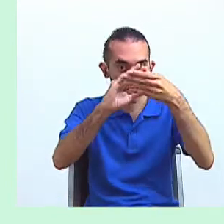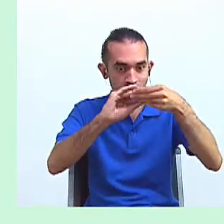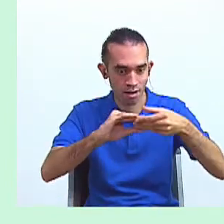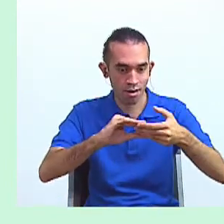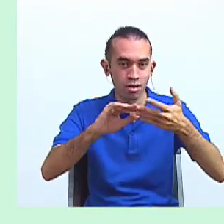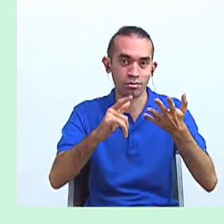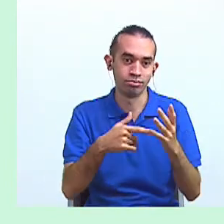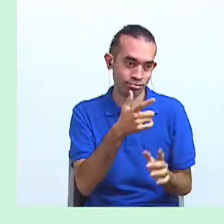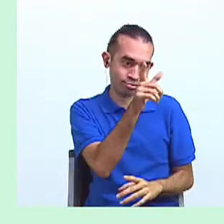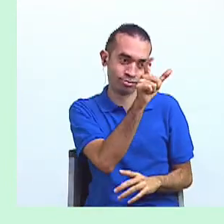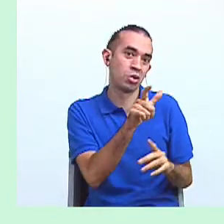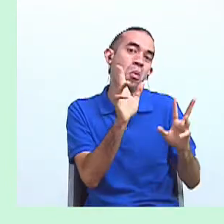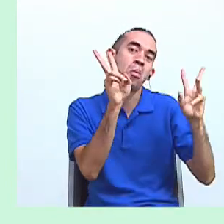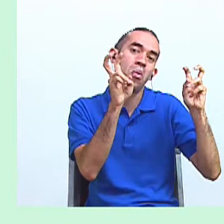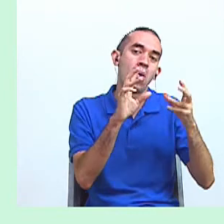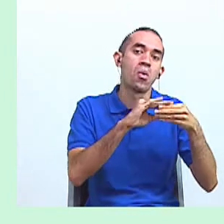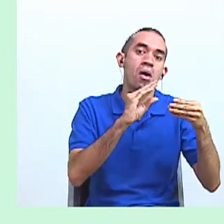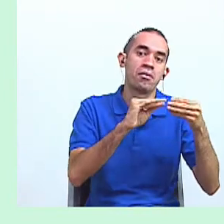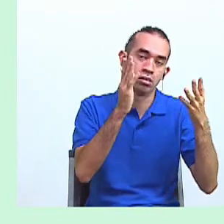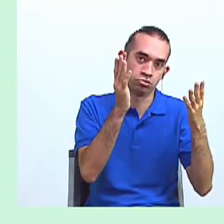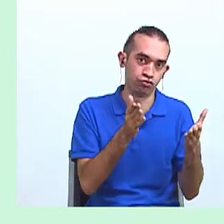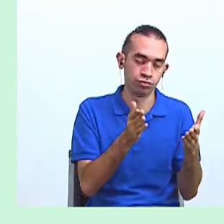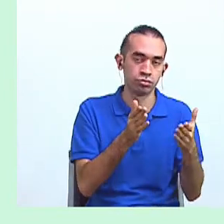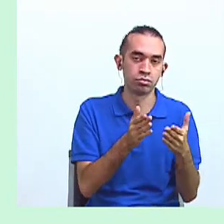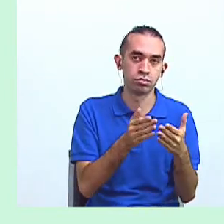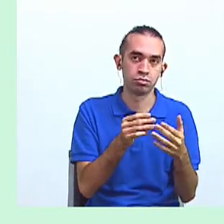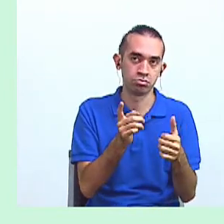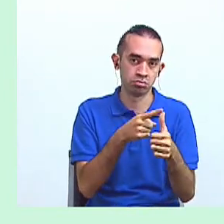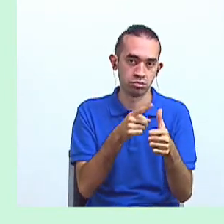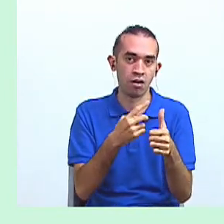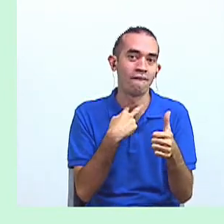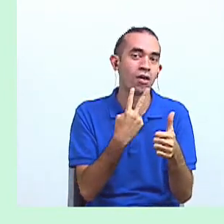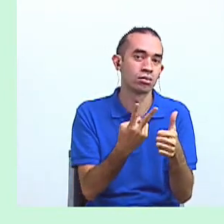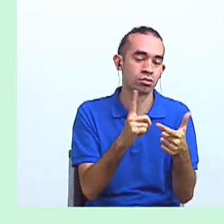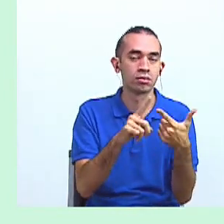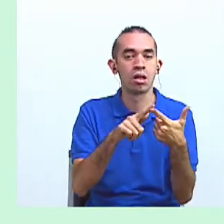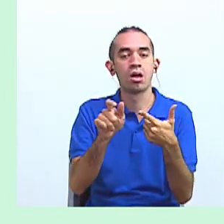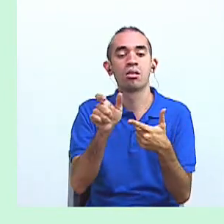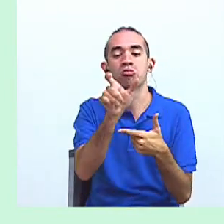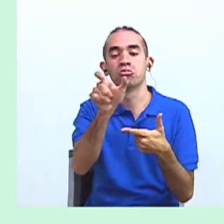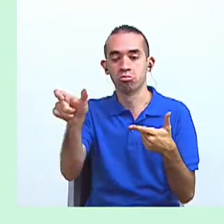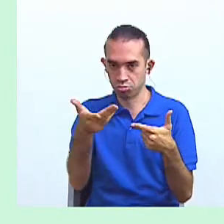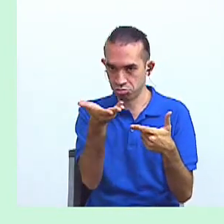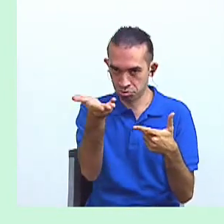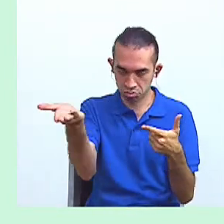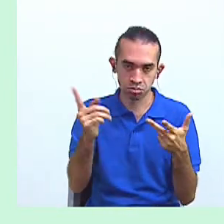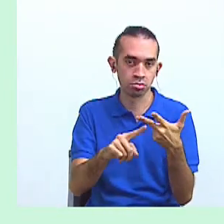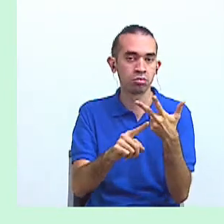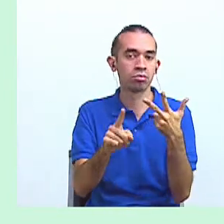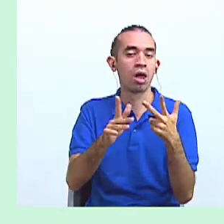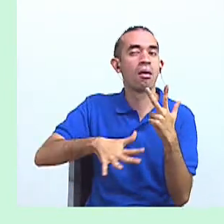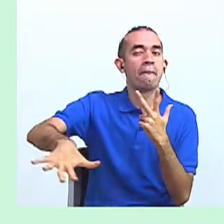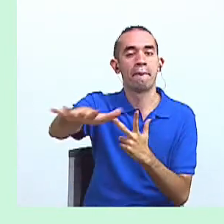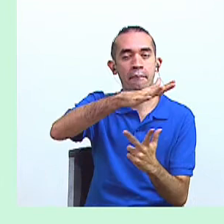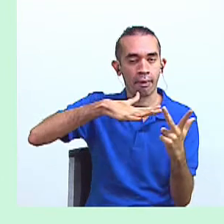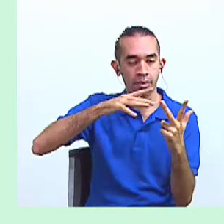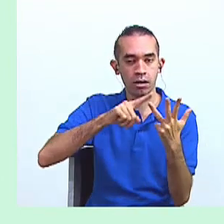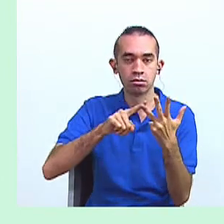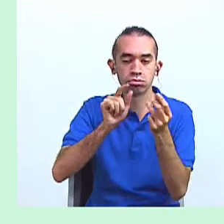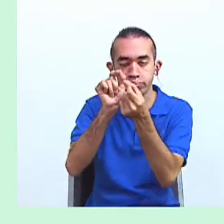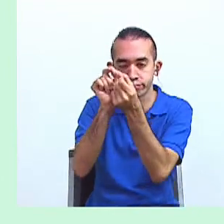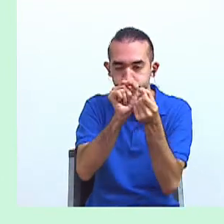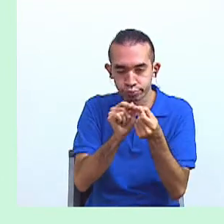la voz de un narrador, plantea personajes, ambiente y registra un mundo ficcional